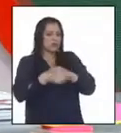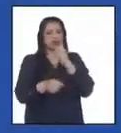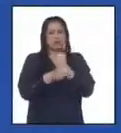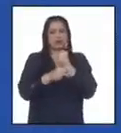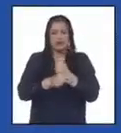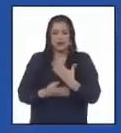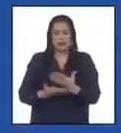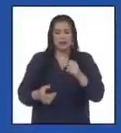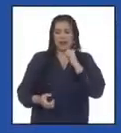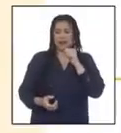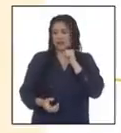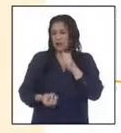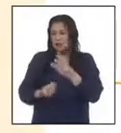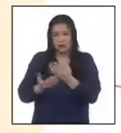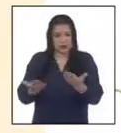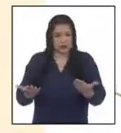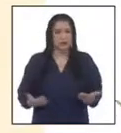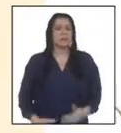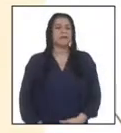parte del informe.